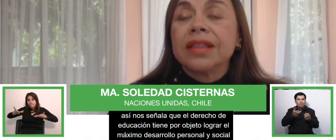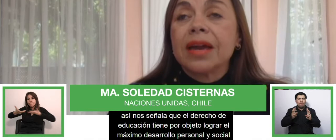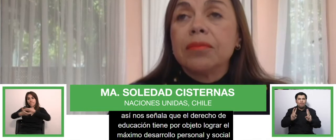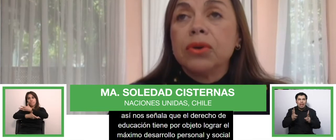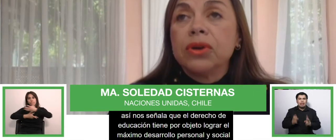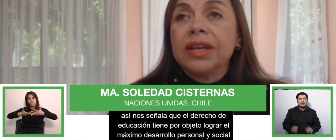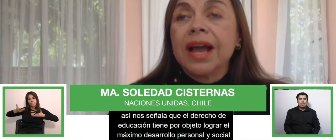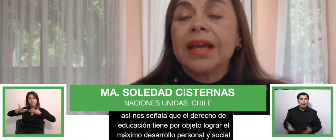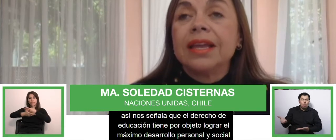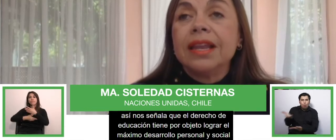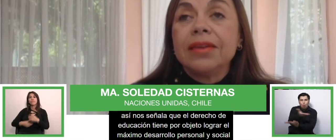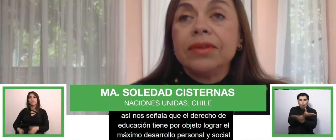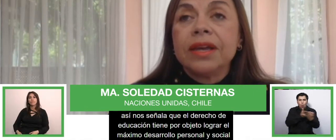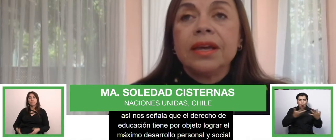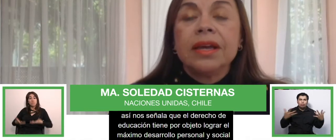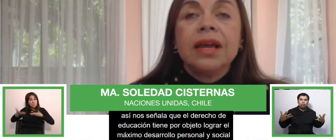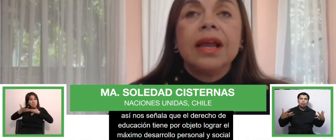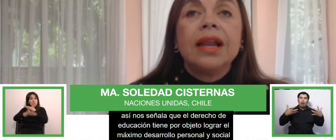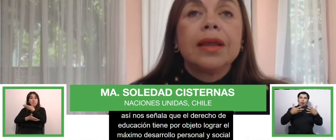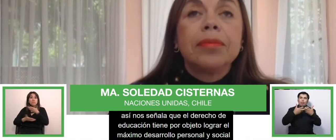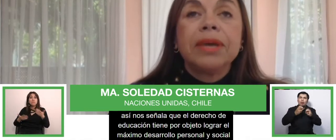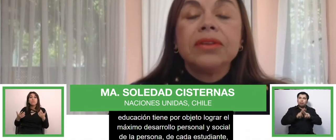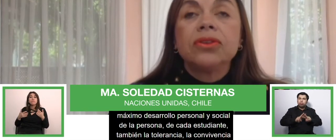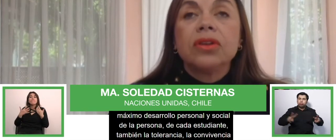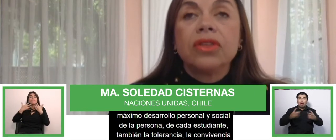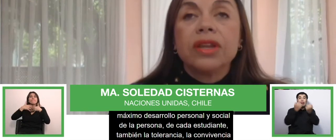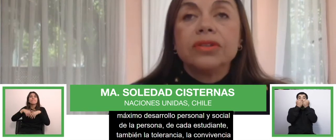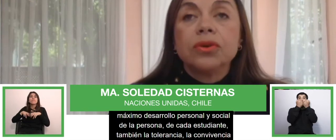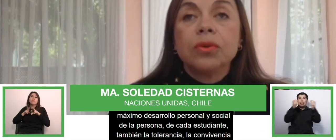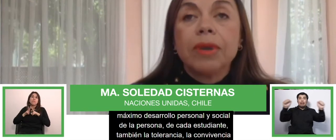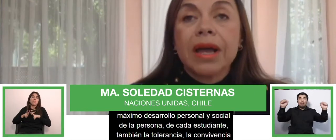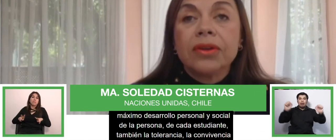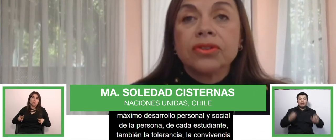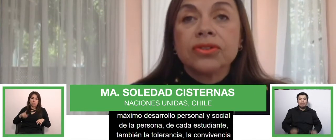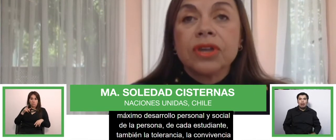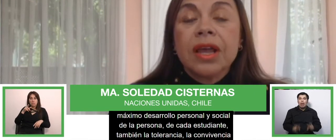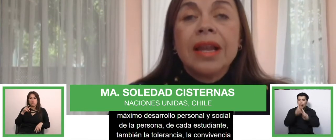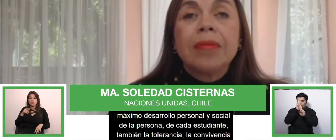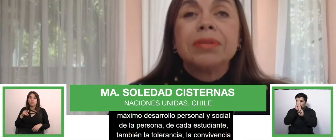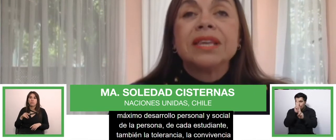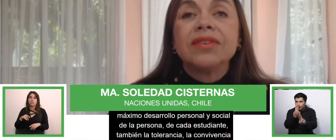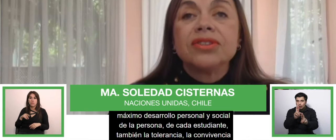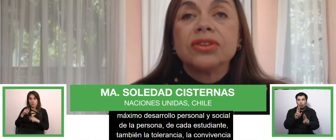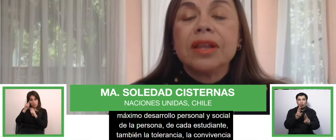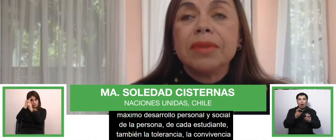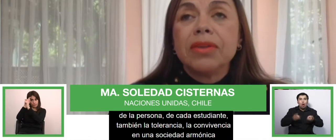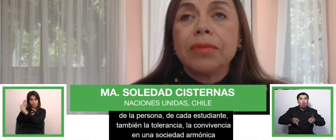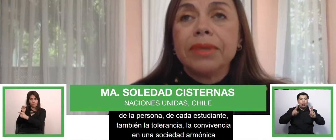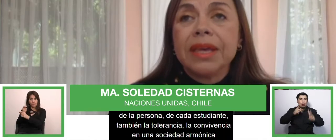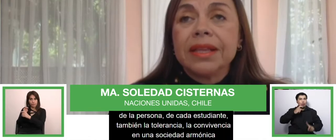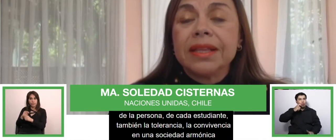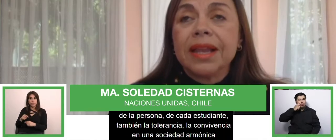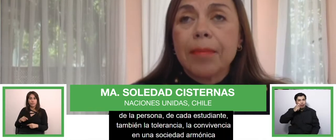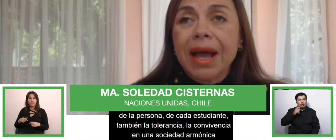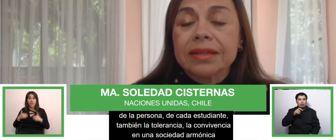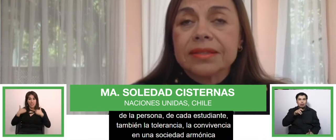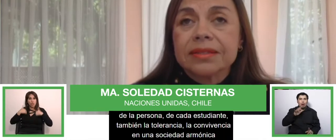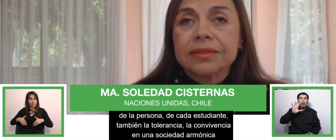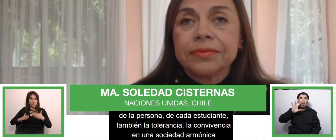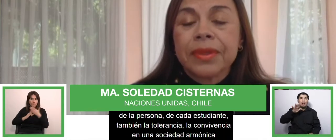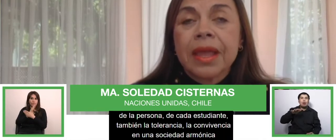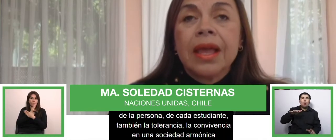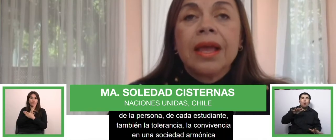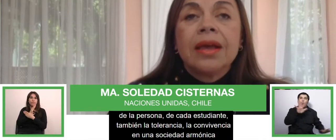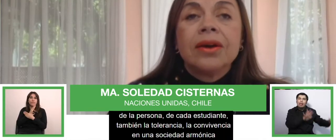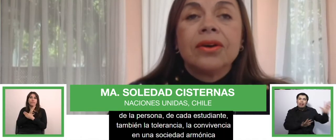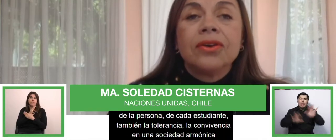sociedad armónica y libre, el respeto de los derechos humanos, la preservación del medio ambiente, la paz.